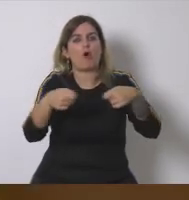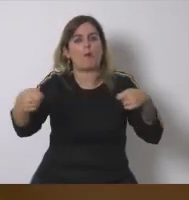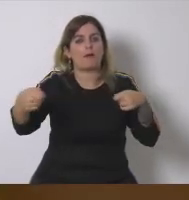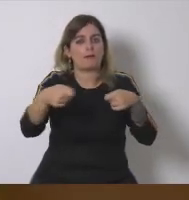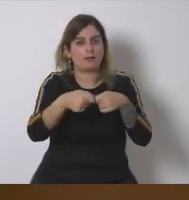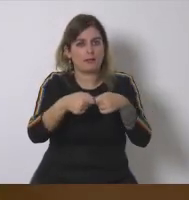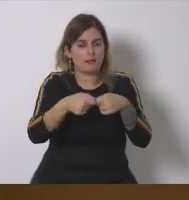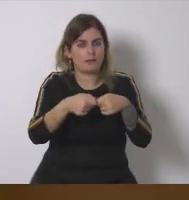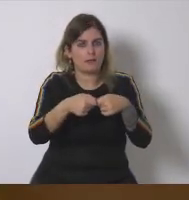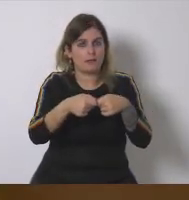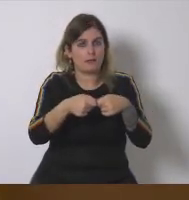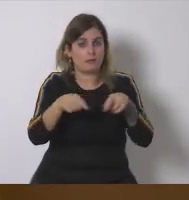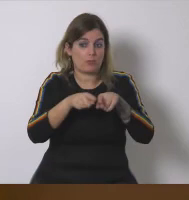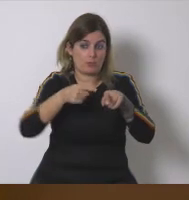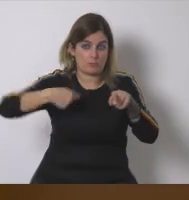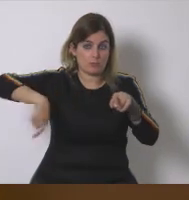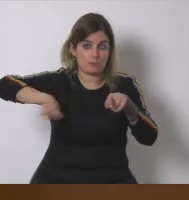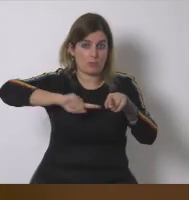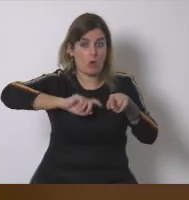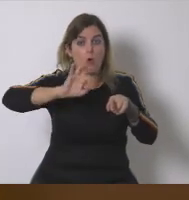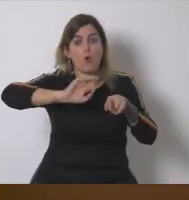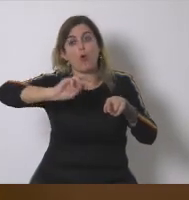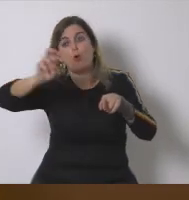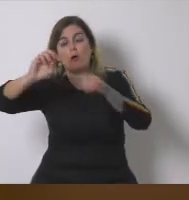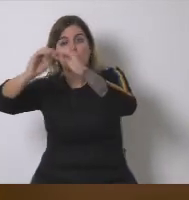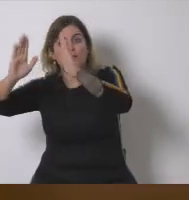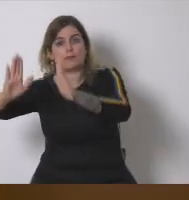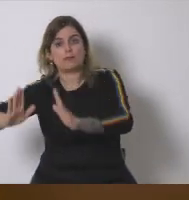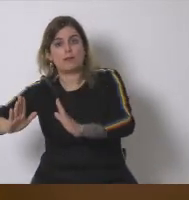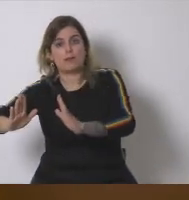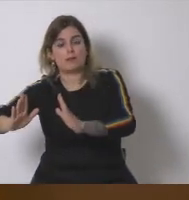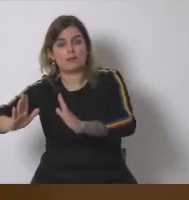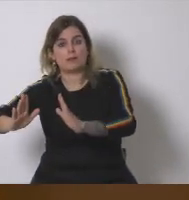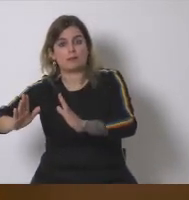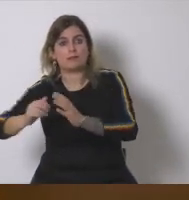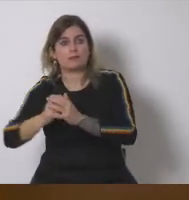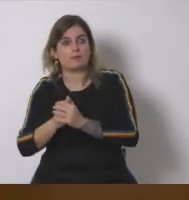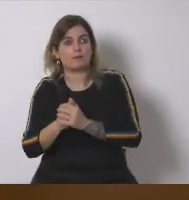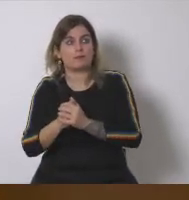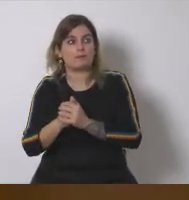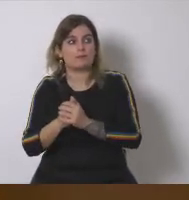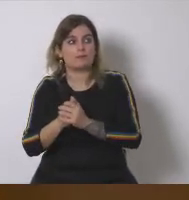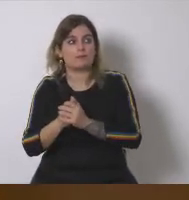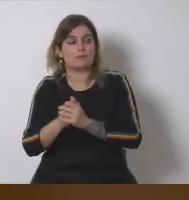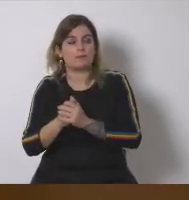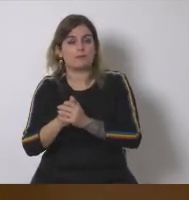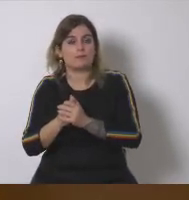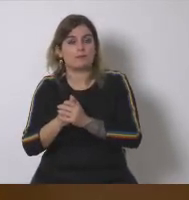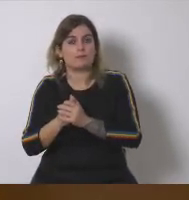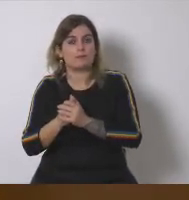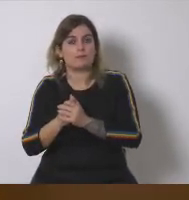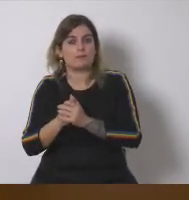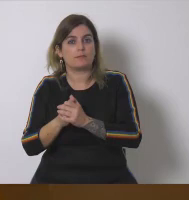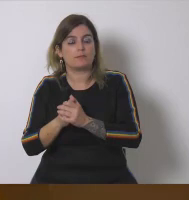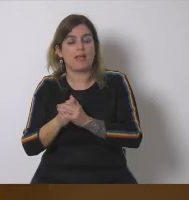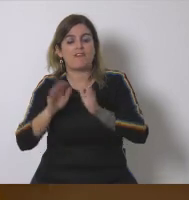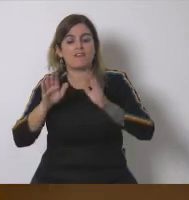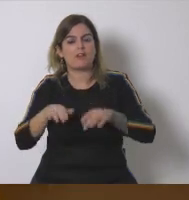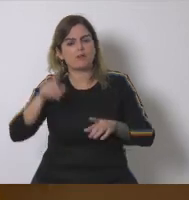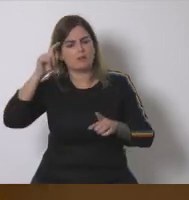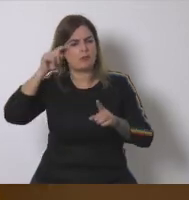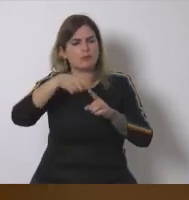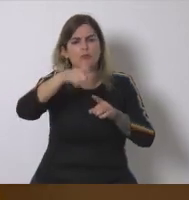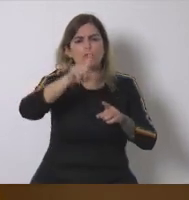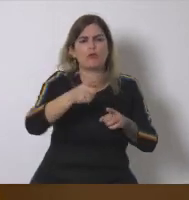este caso Somenergía u otras entidades que huyan de la